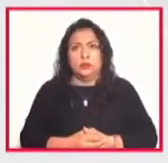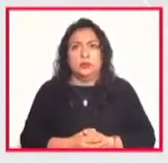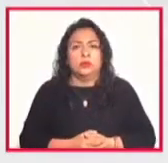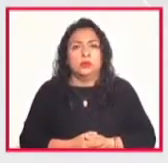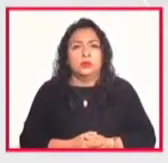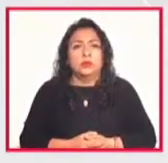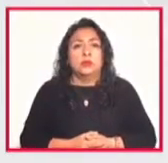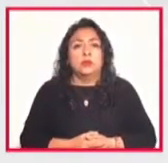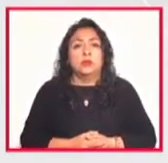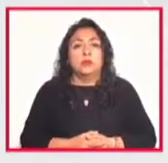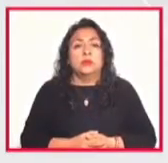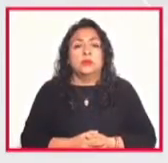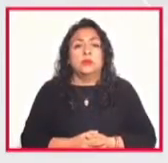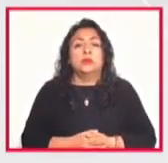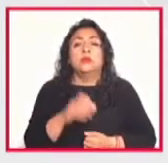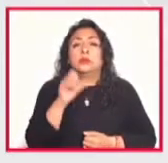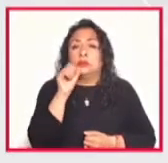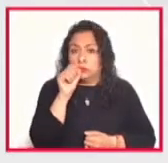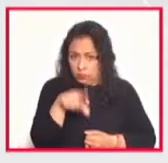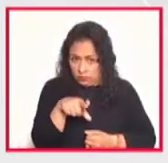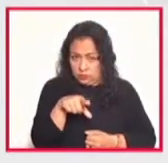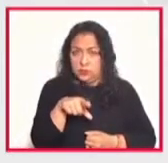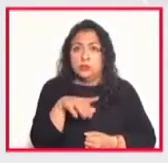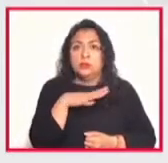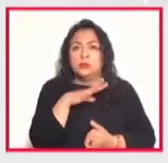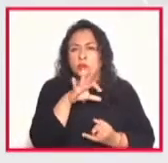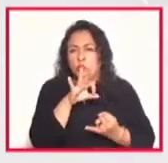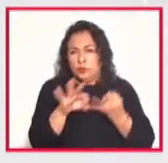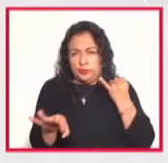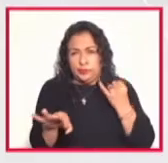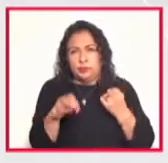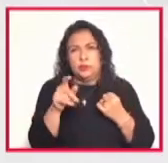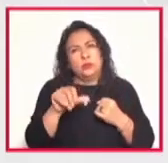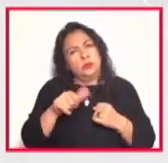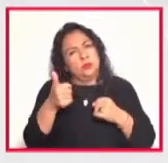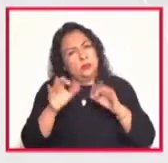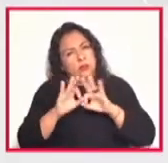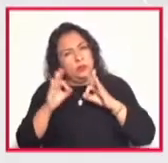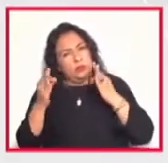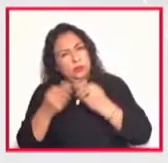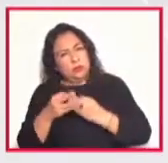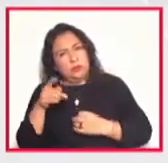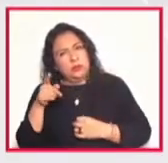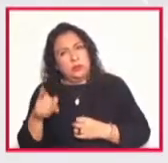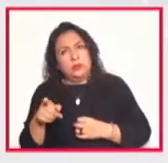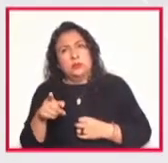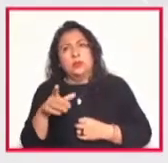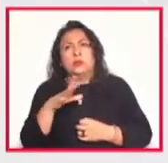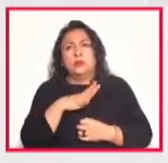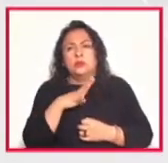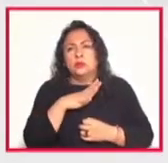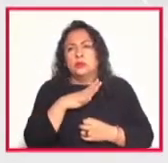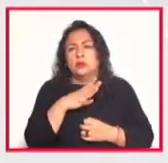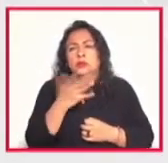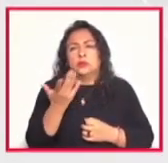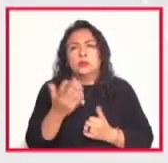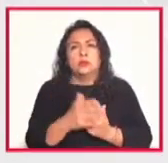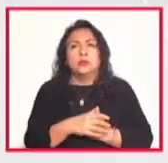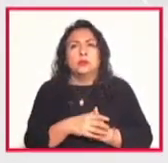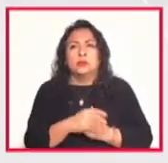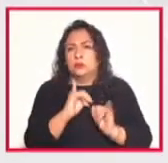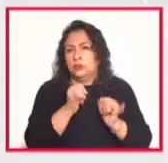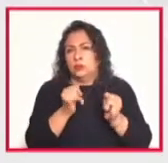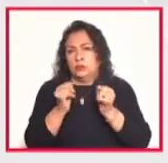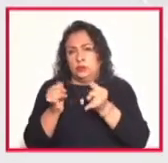y tenemos también este el otro formato son obras individuales